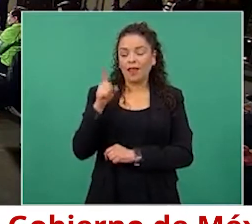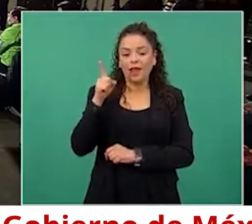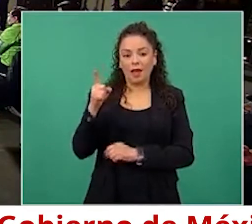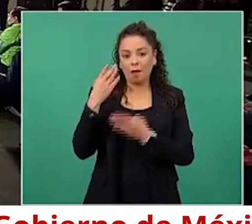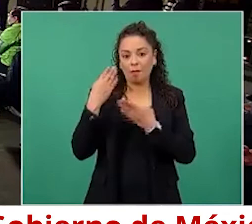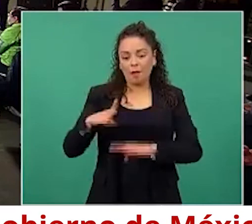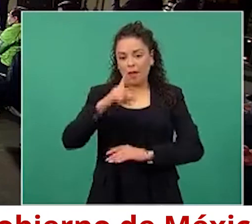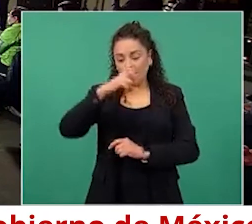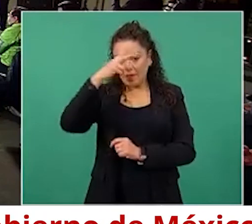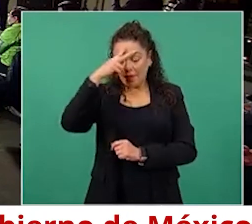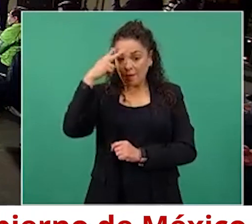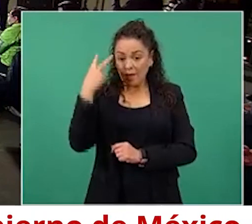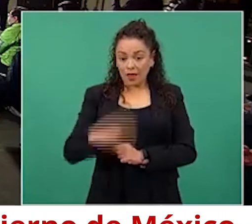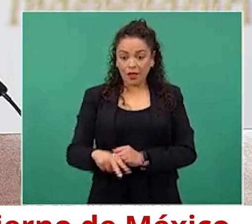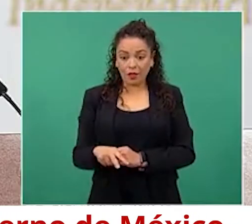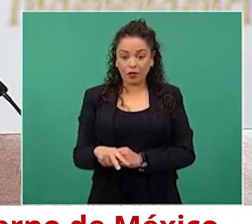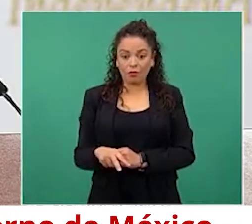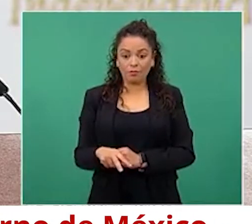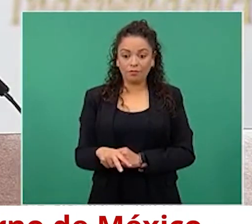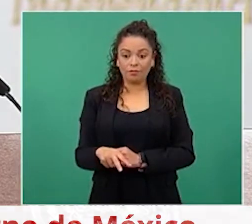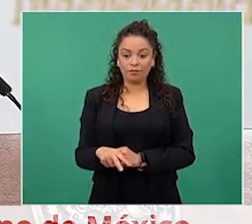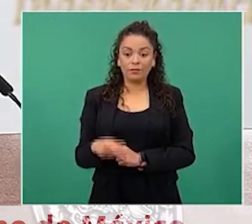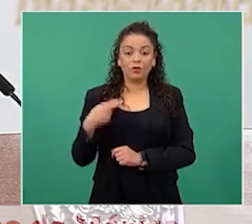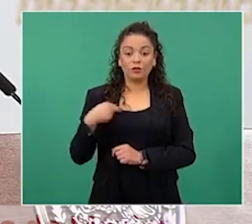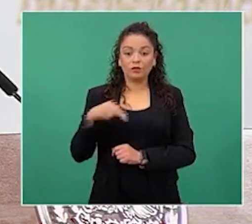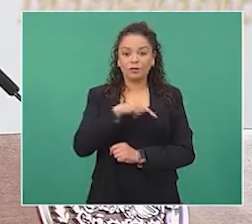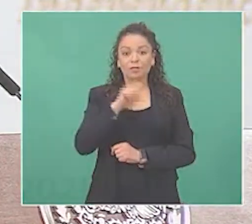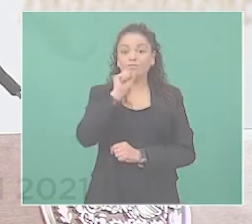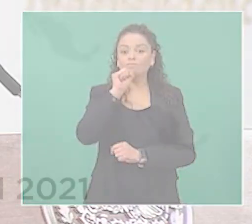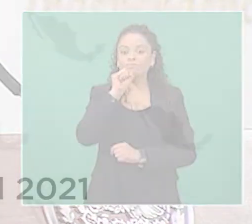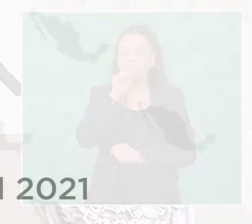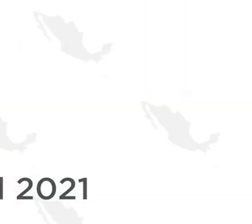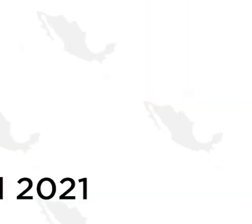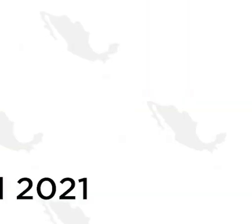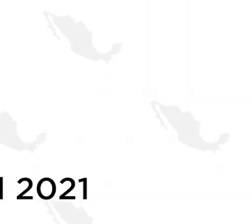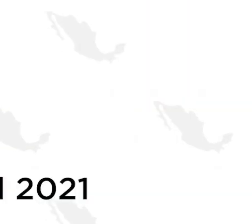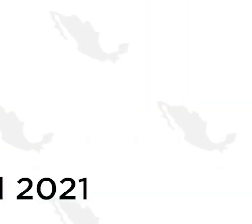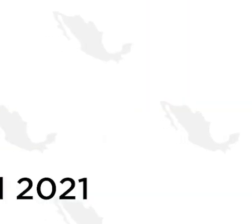Y nosotros también deseamos que le vaya muy bien.